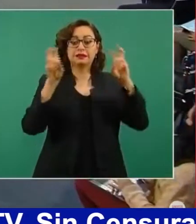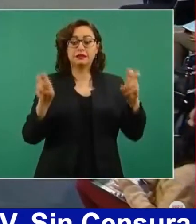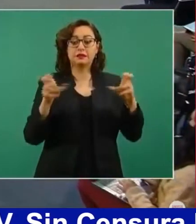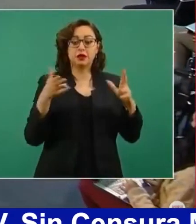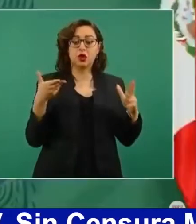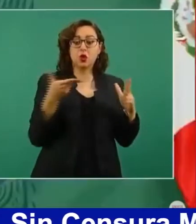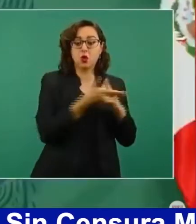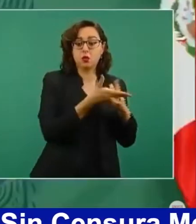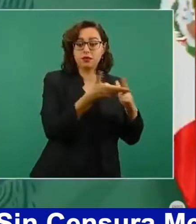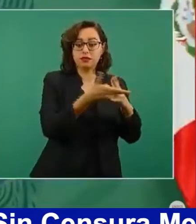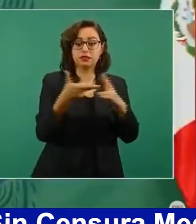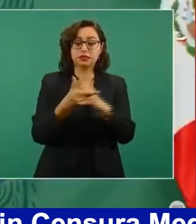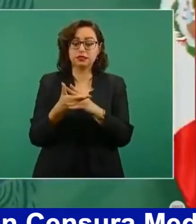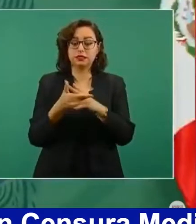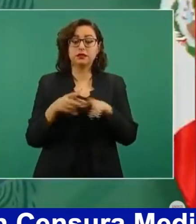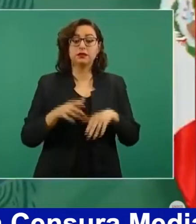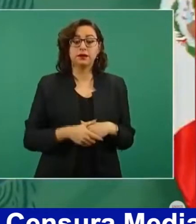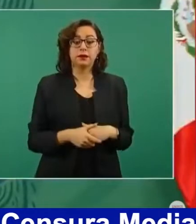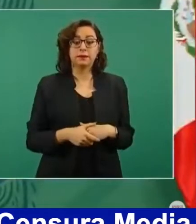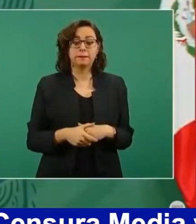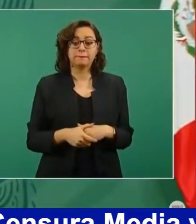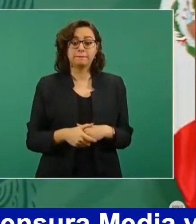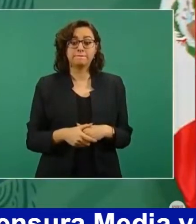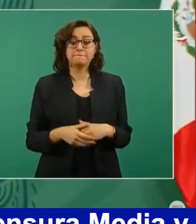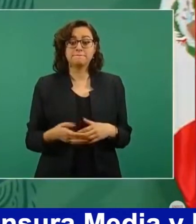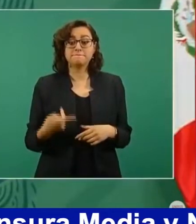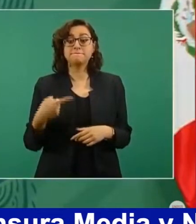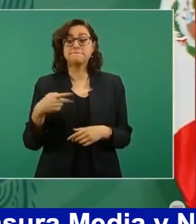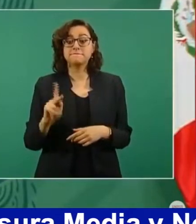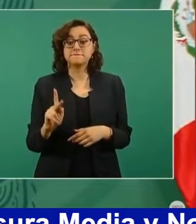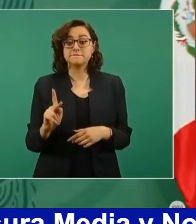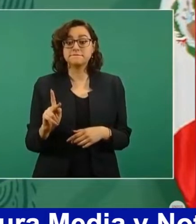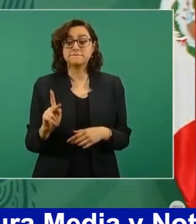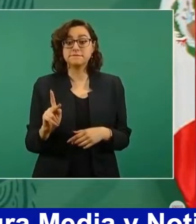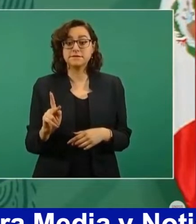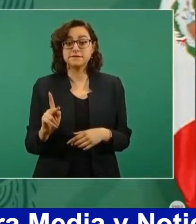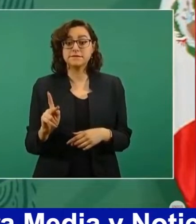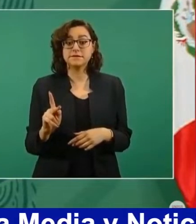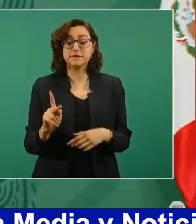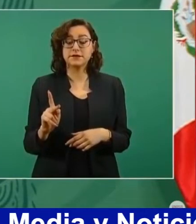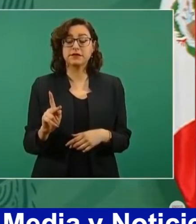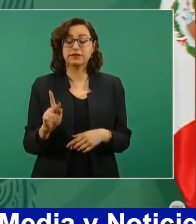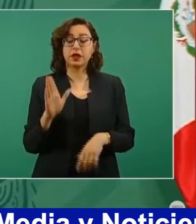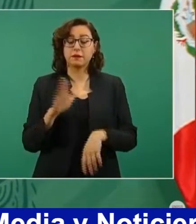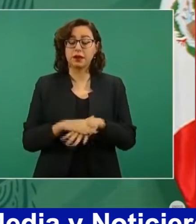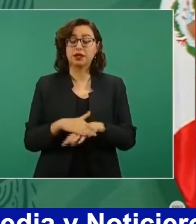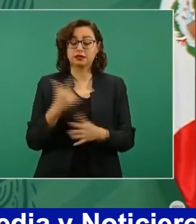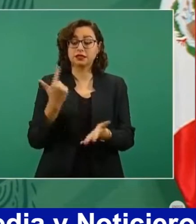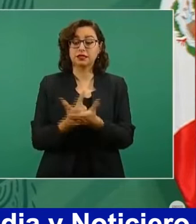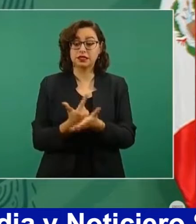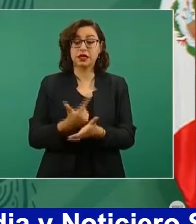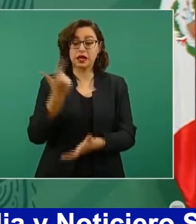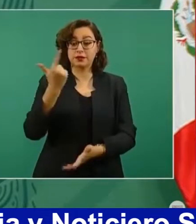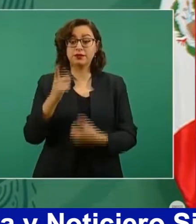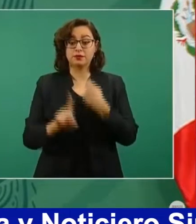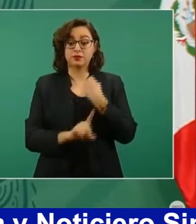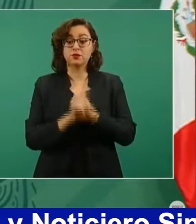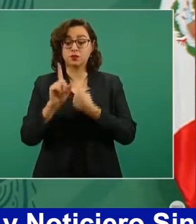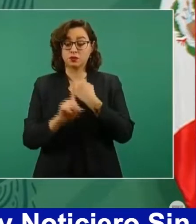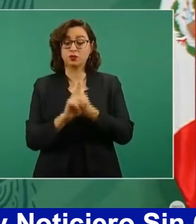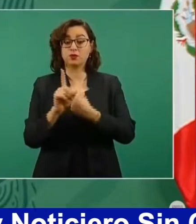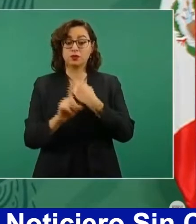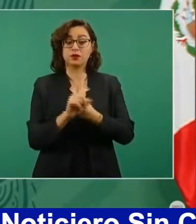pero bueno, es el delito de más impacto y además no hay